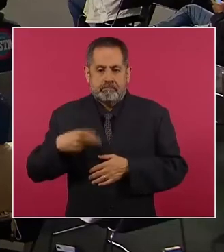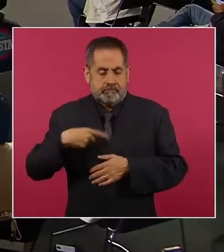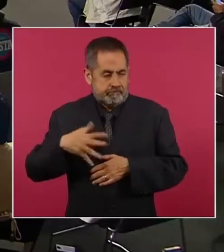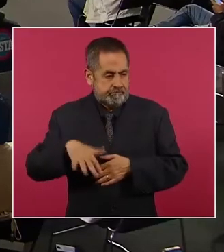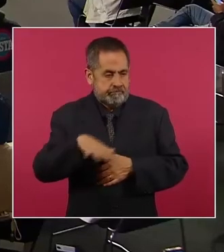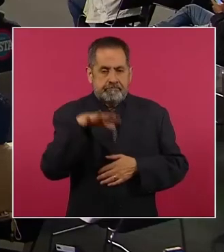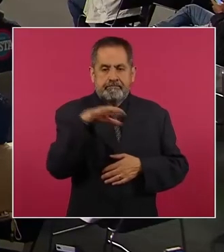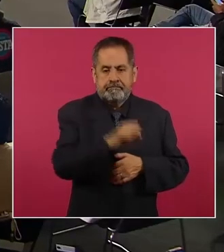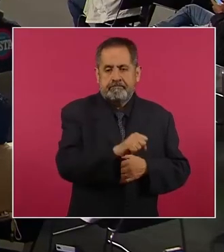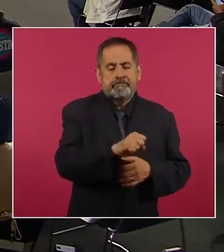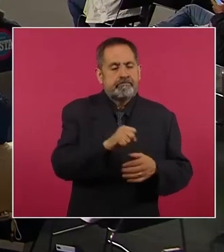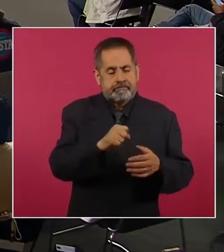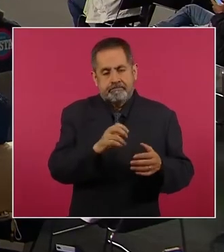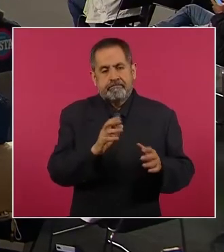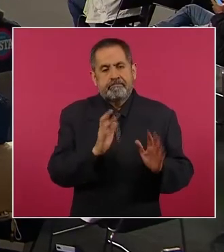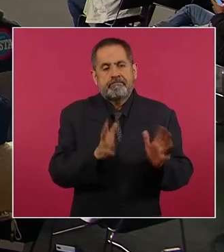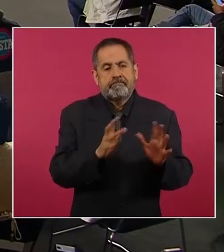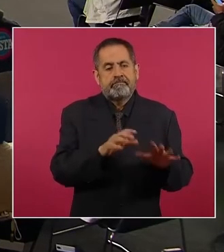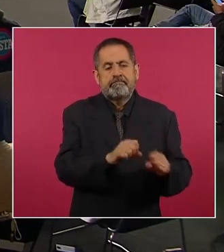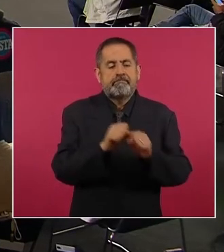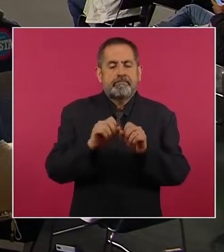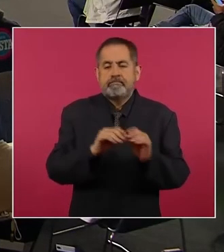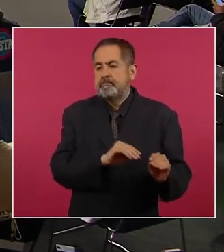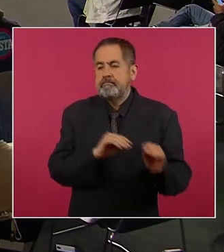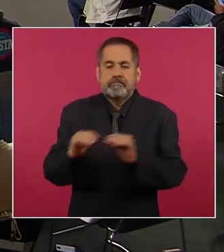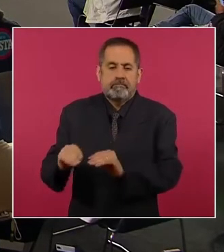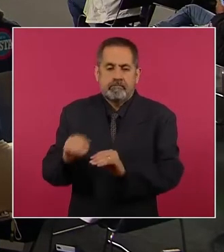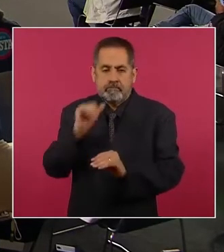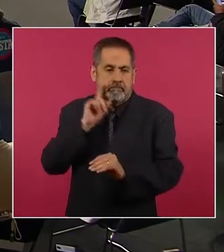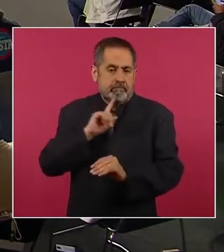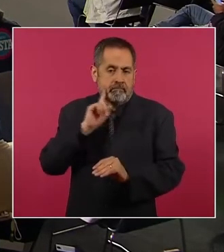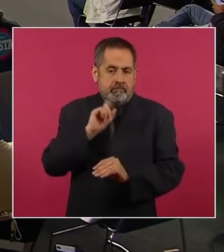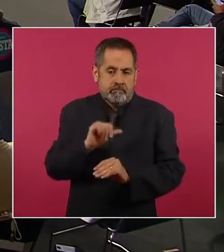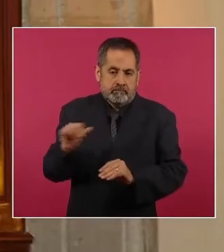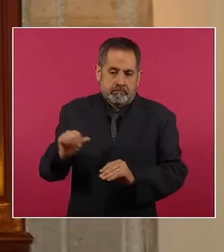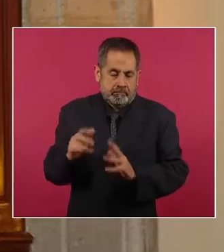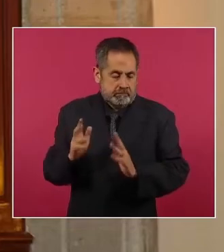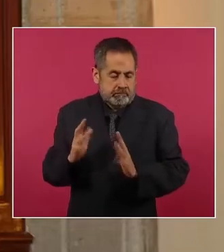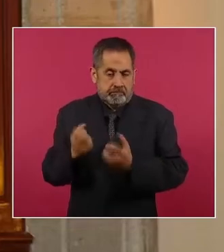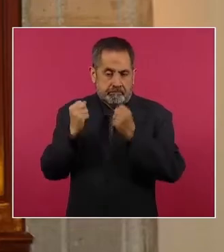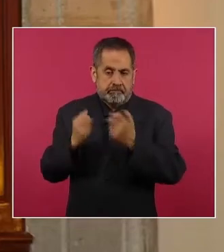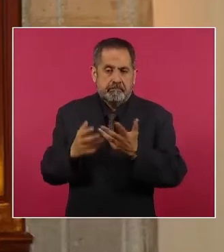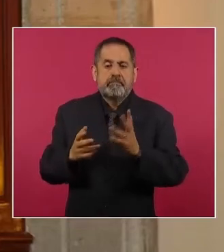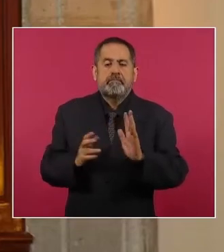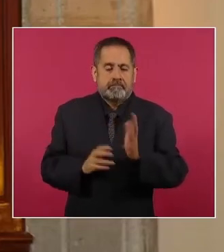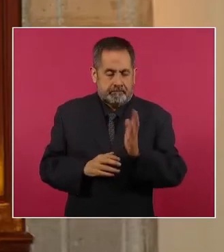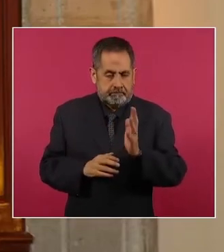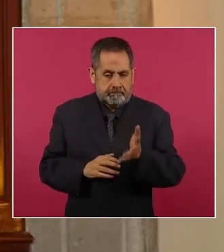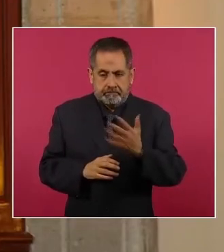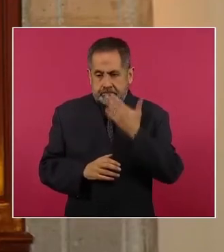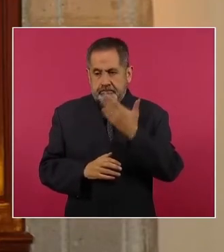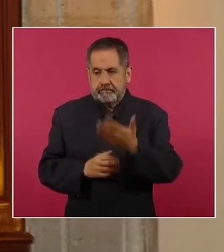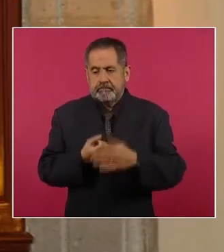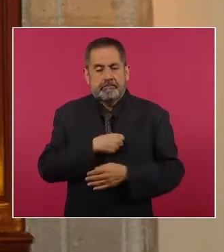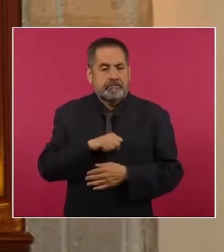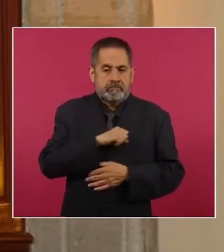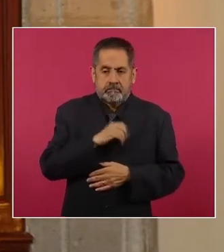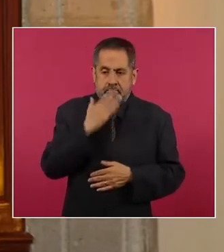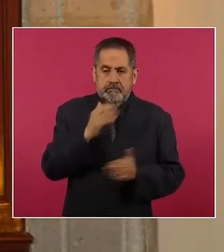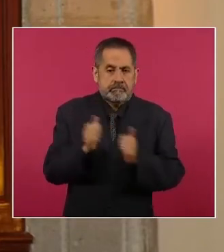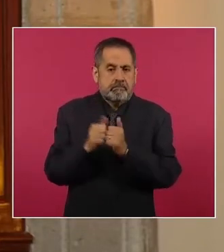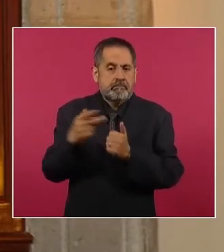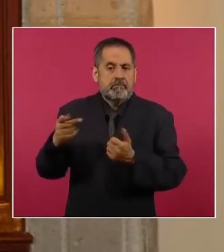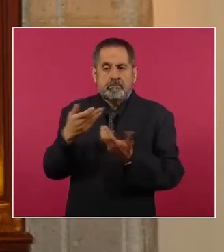personas, ya mujeres fundamentalmente, y que han sido encontradas con bien y que ya están con sus